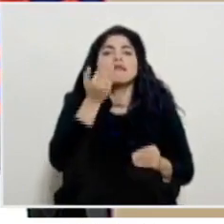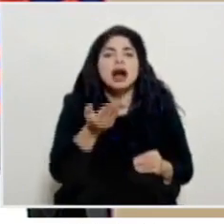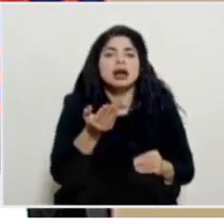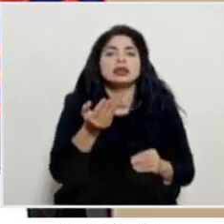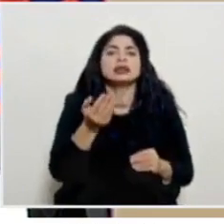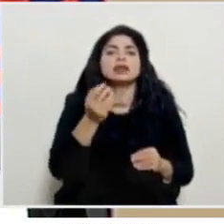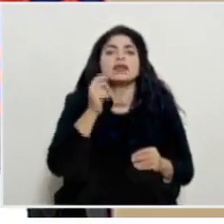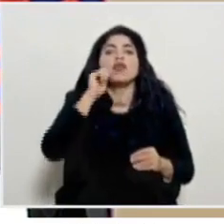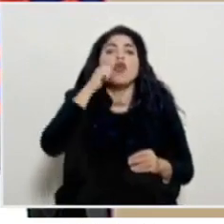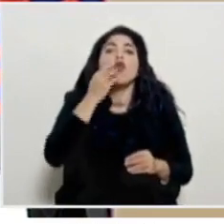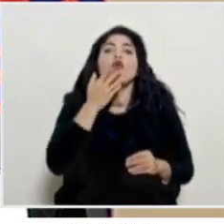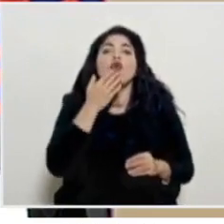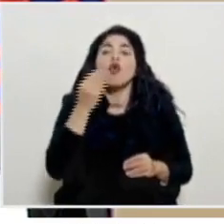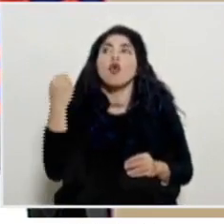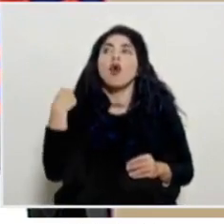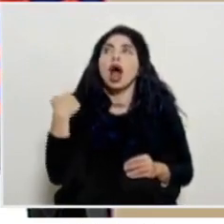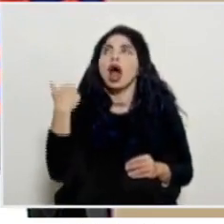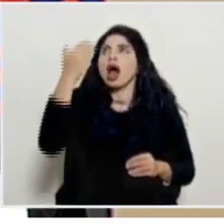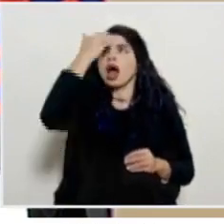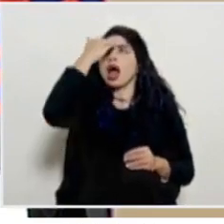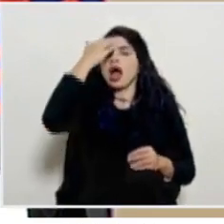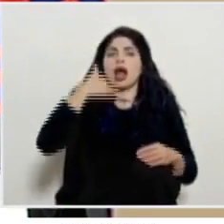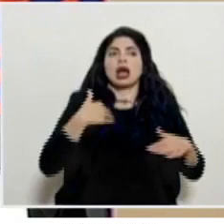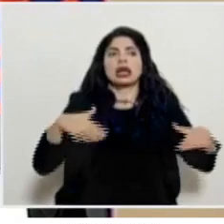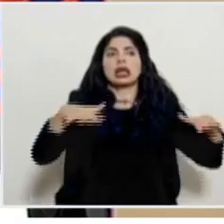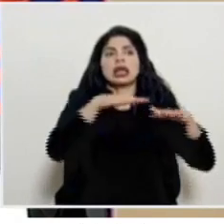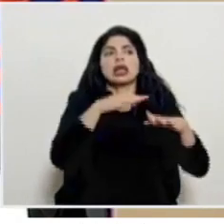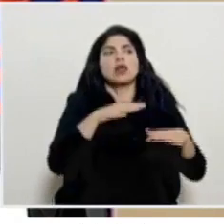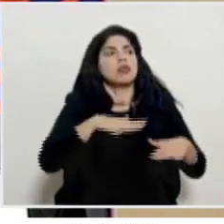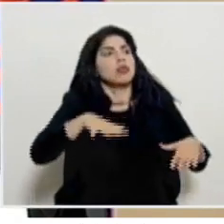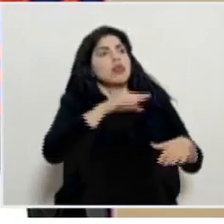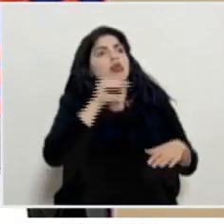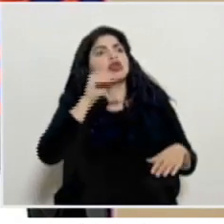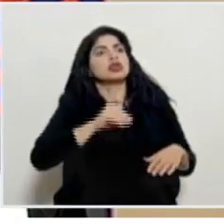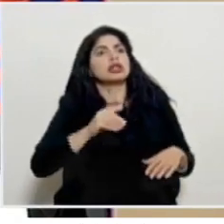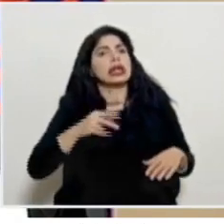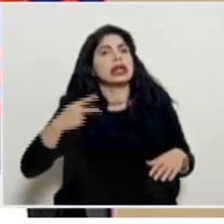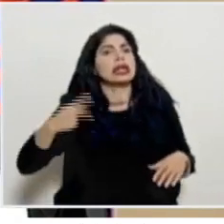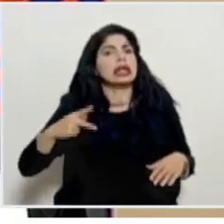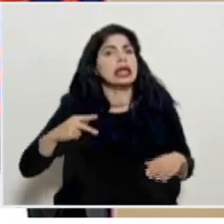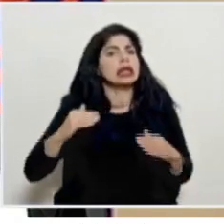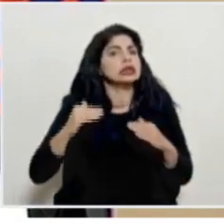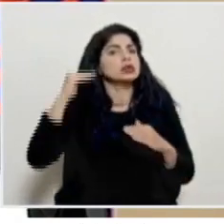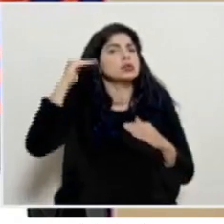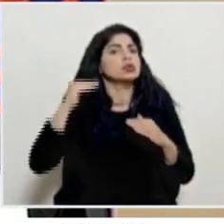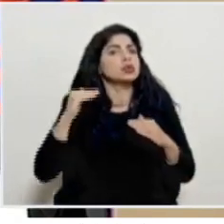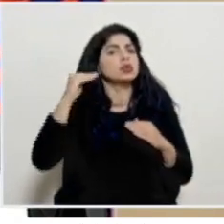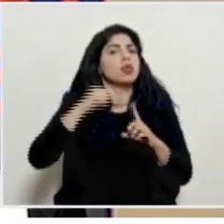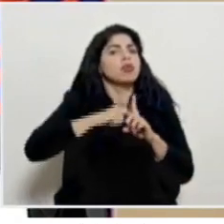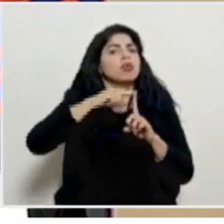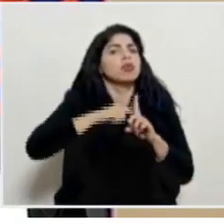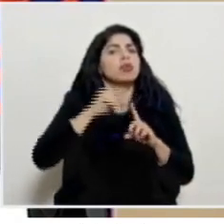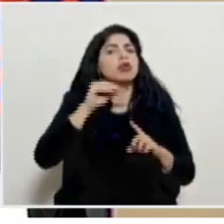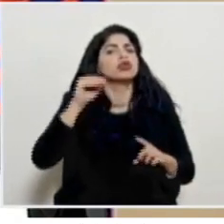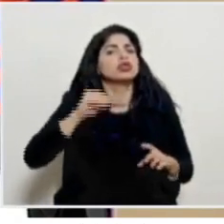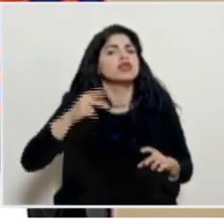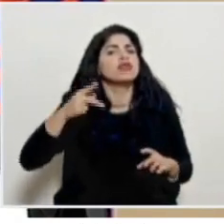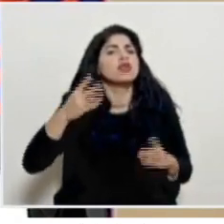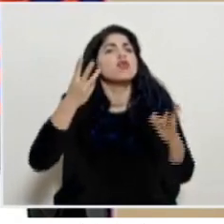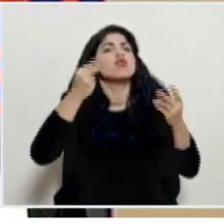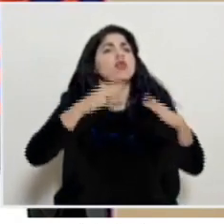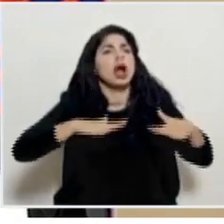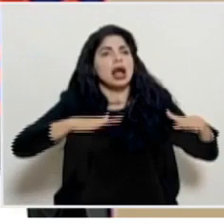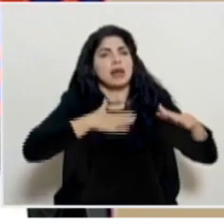partir de un código de colores establecer ese nivel de amenaza ese riesgo que tenemos esa probabilidad